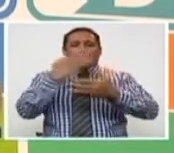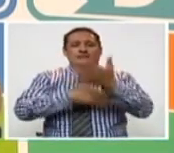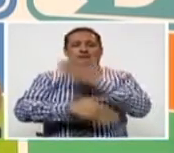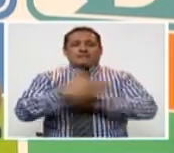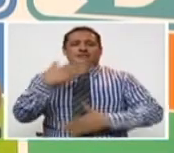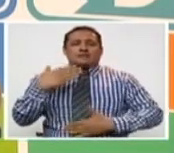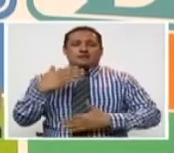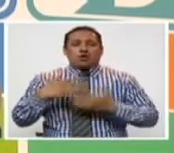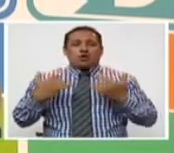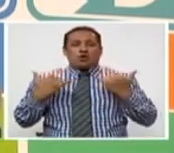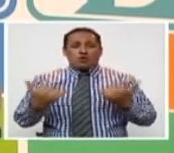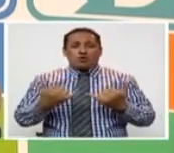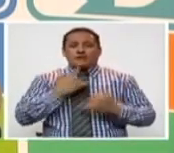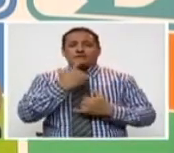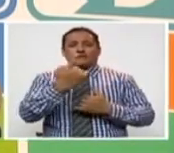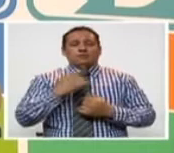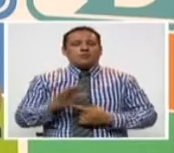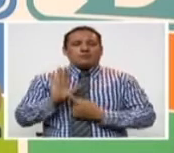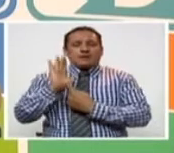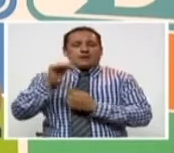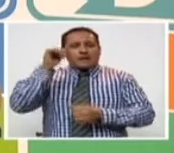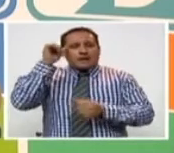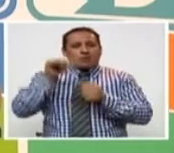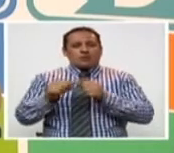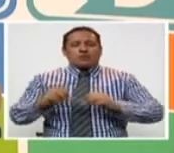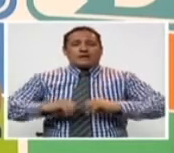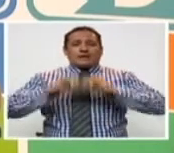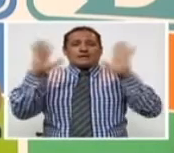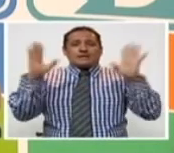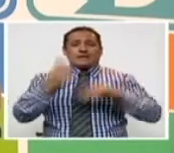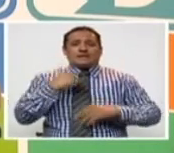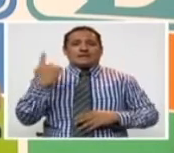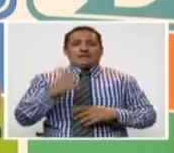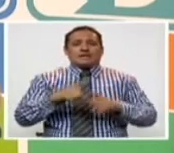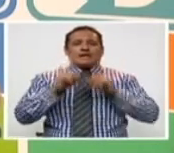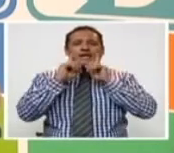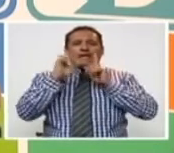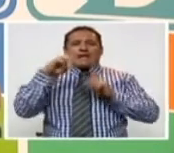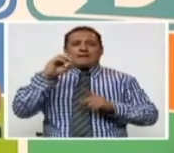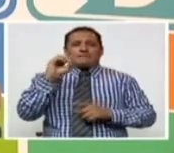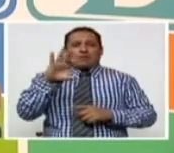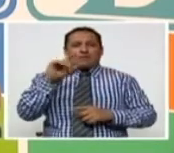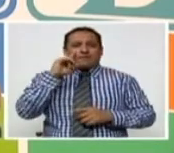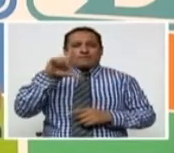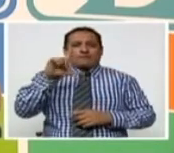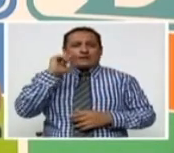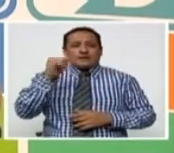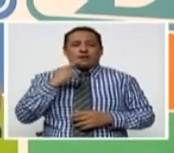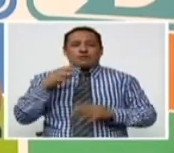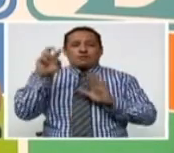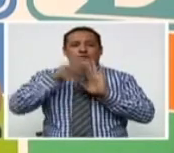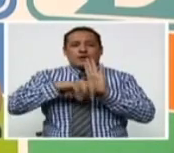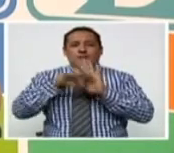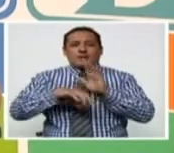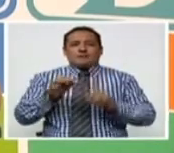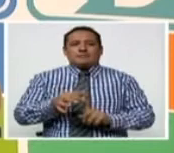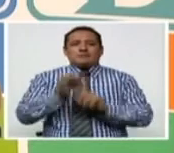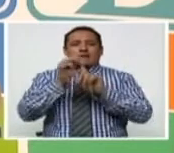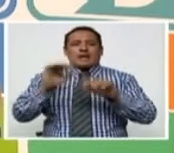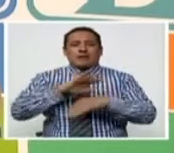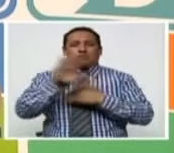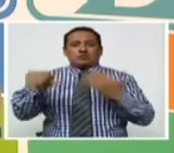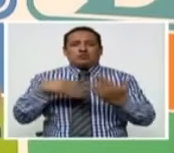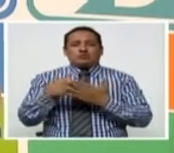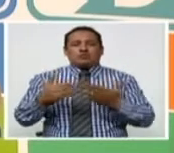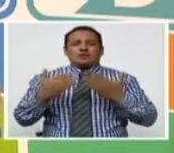discapacidad. Today we're commemorating the World's of Hemophilia and we've prepared a special program for all of you.